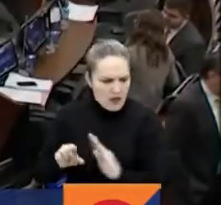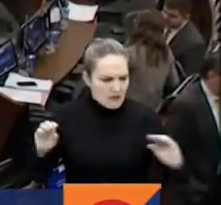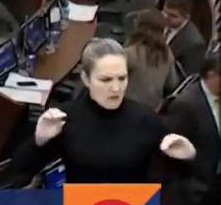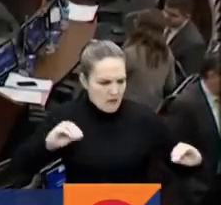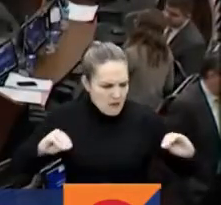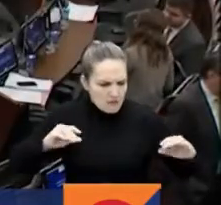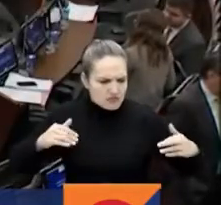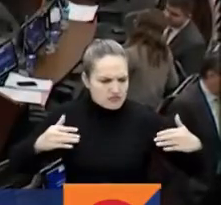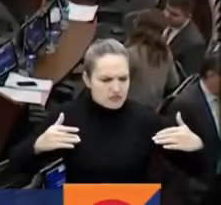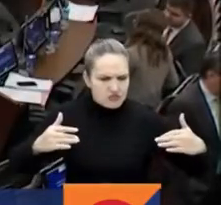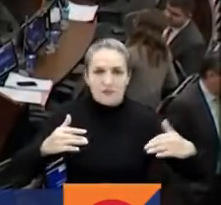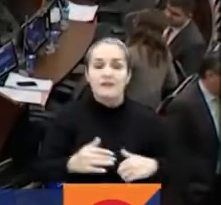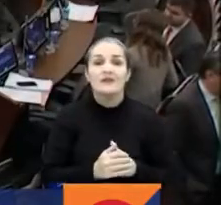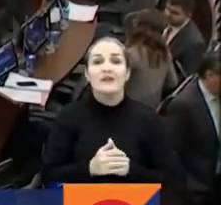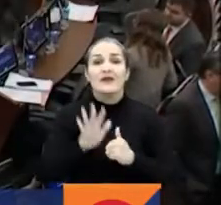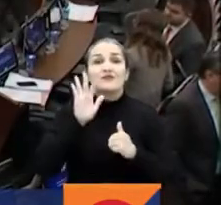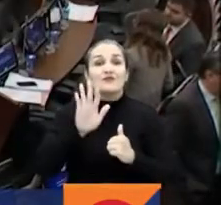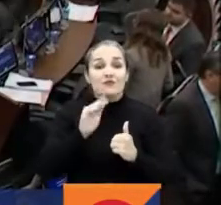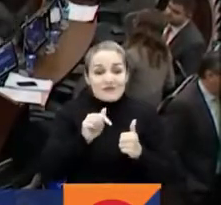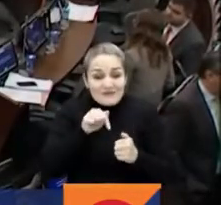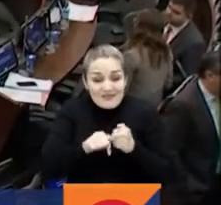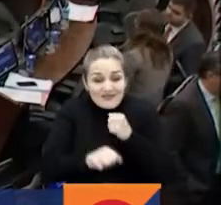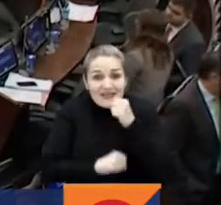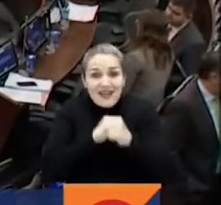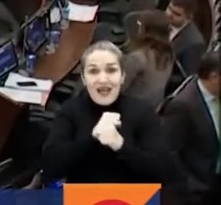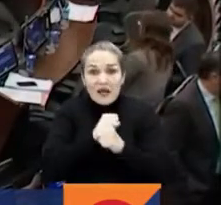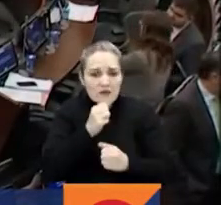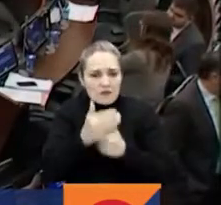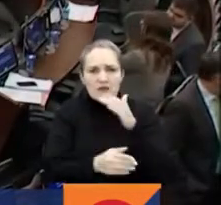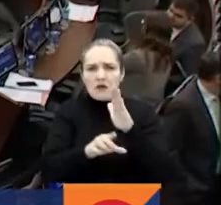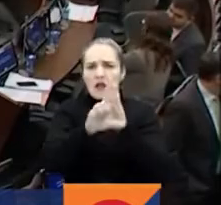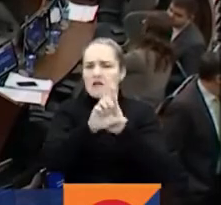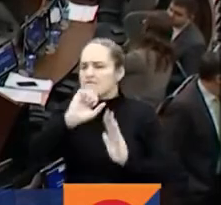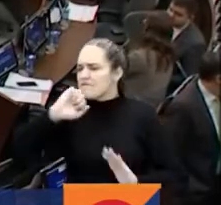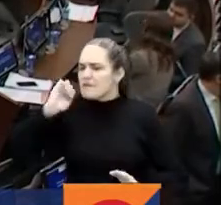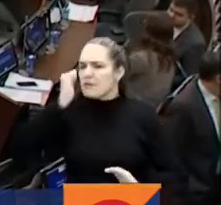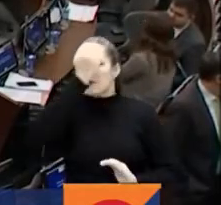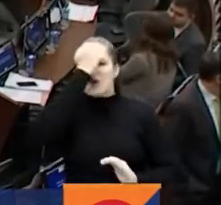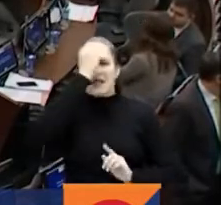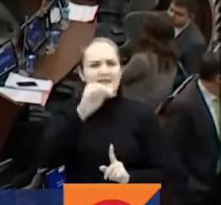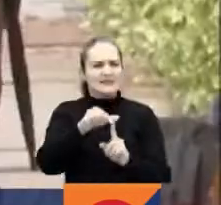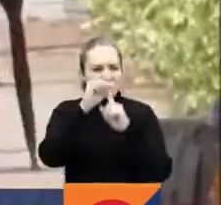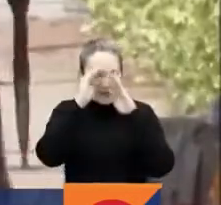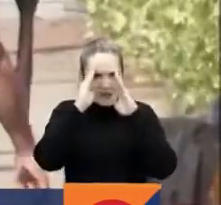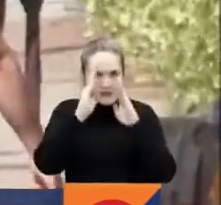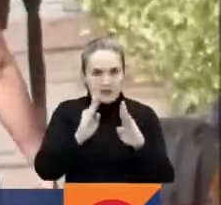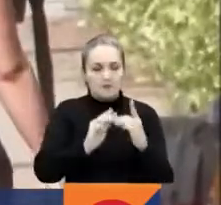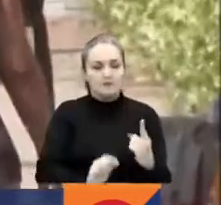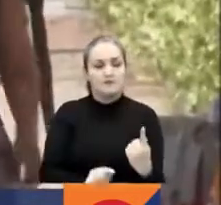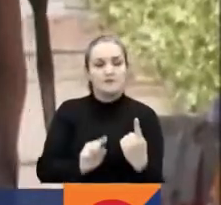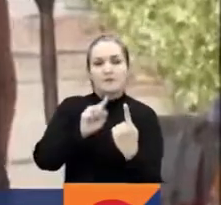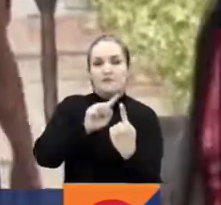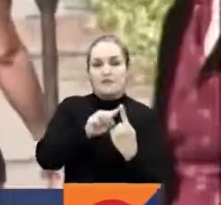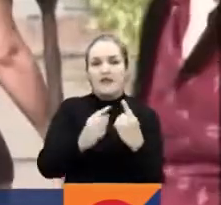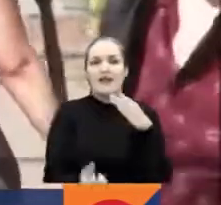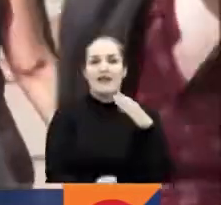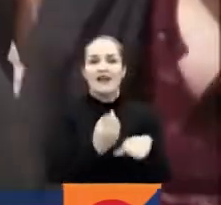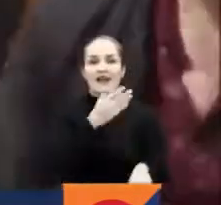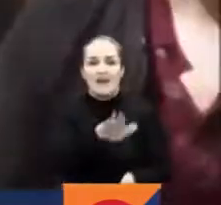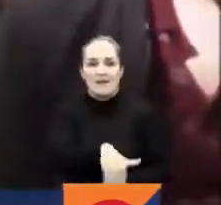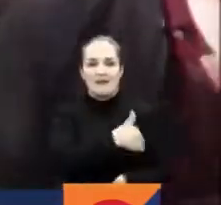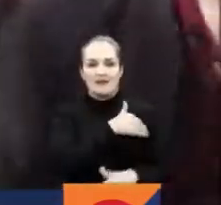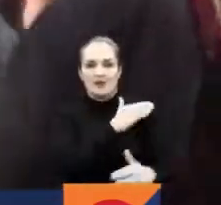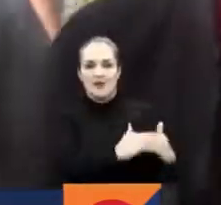Dentro de la agenda legislativa de este año, dos proyectos tendrán atención especial. El primero, la creación del Ministerio de la